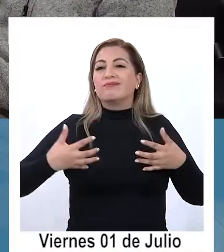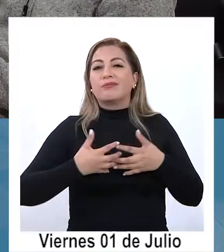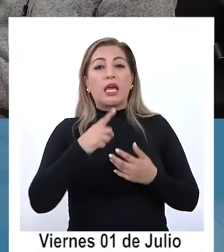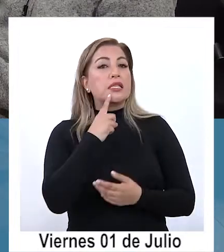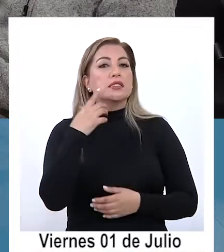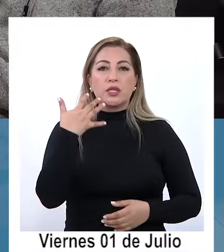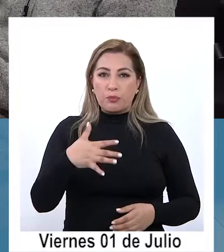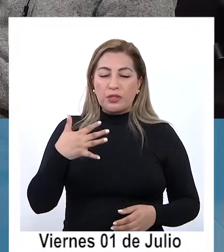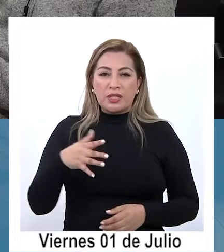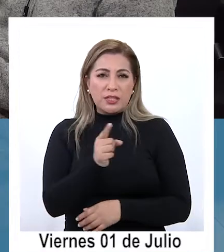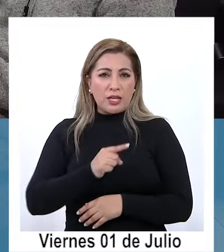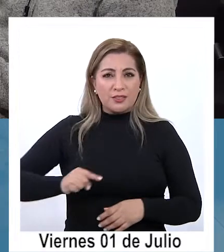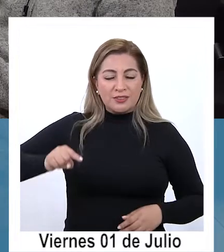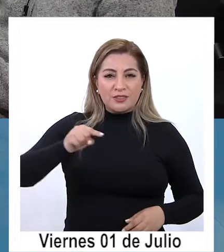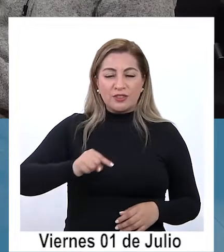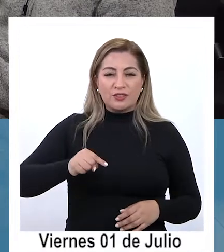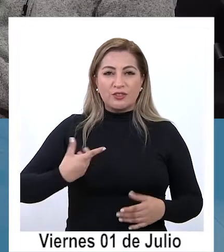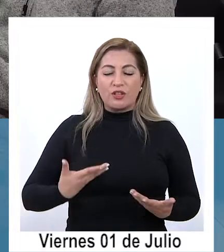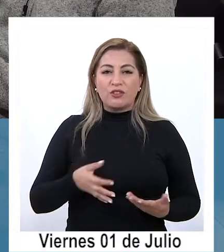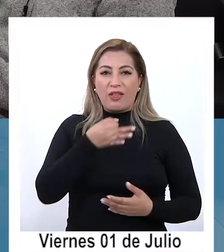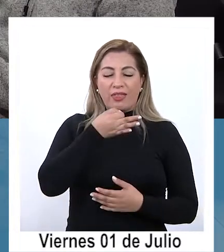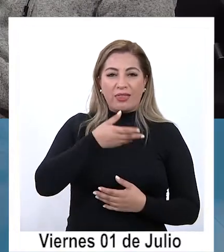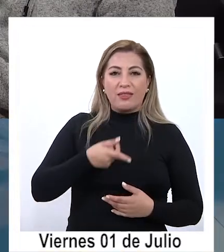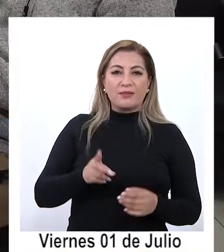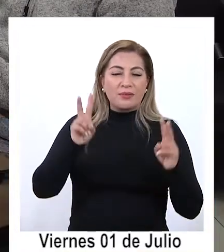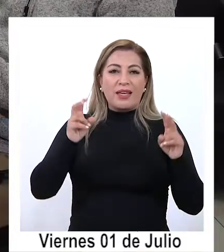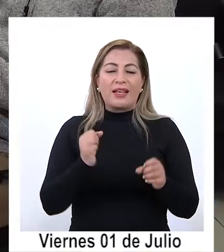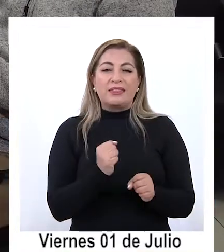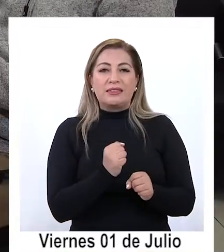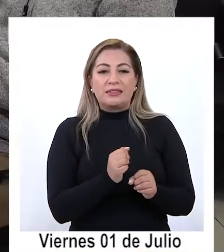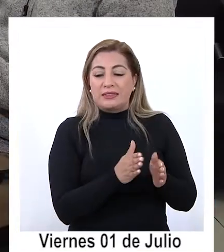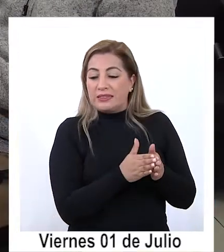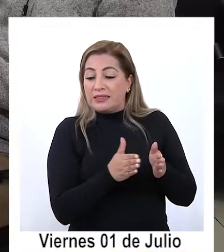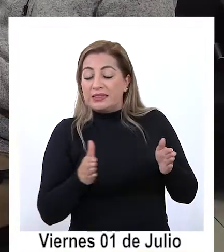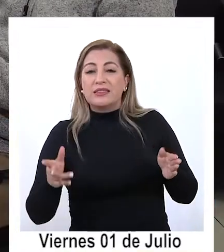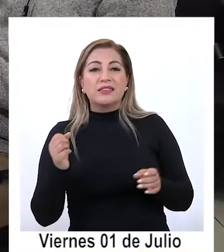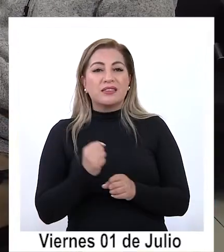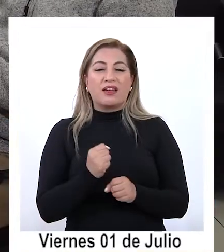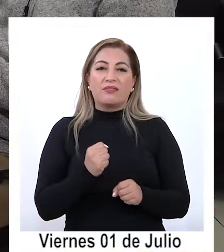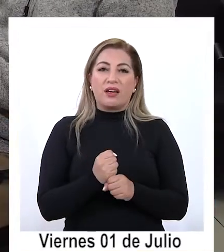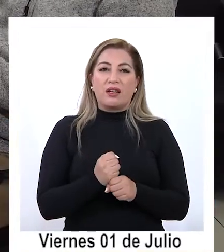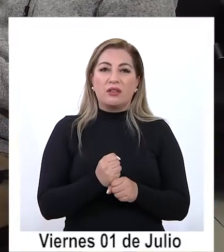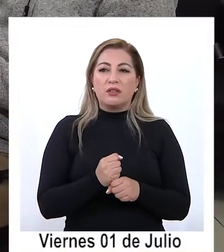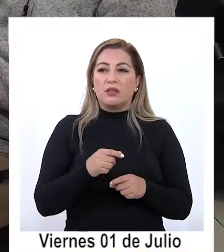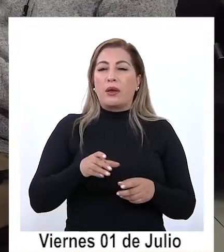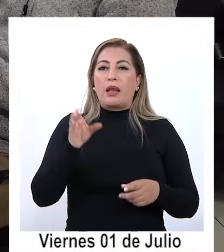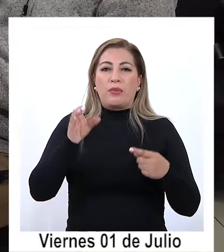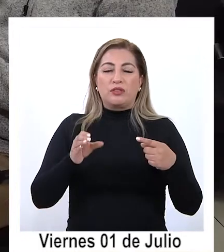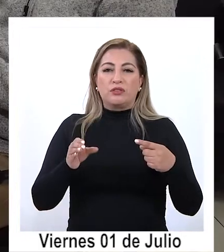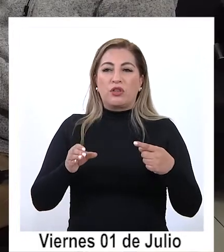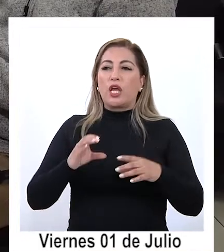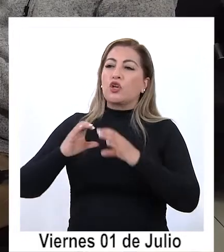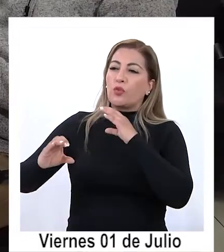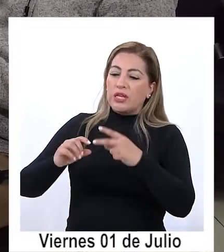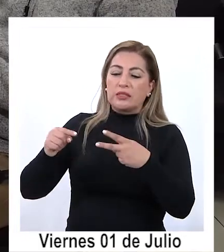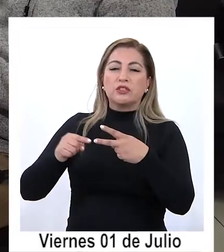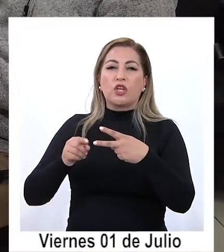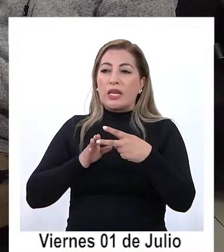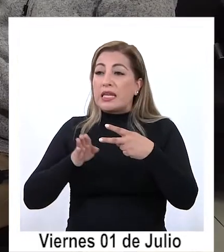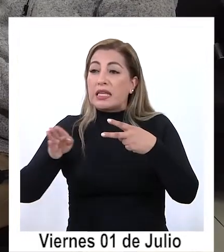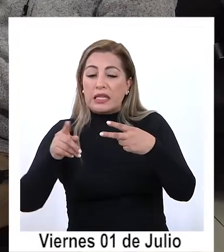clave y es por eso que nosotros hemos señalado líneas de intervención líneas de llegada líneas de comunicación